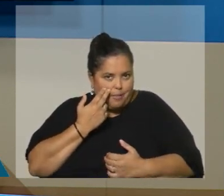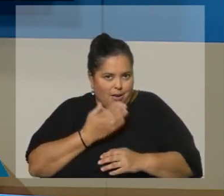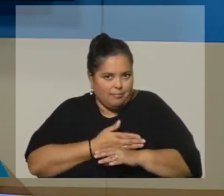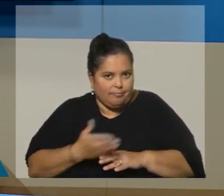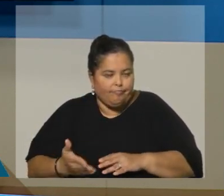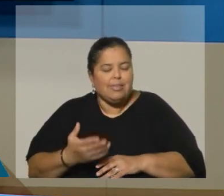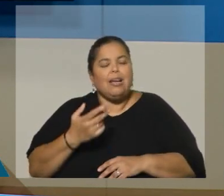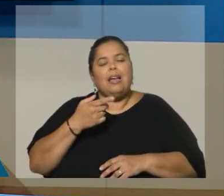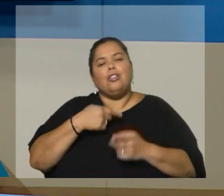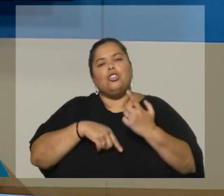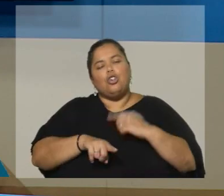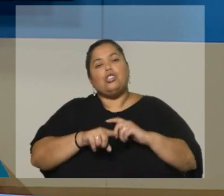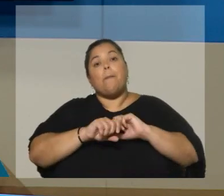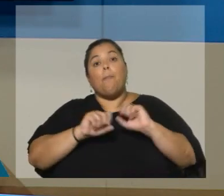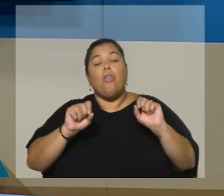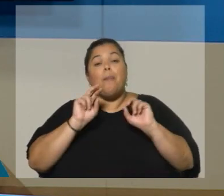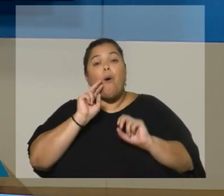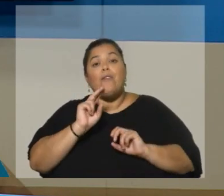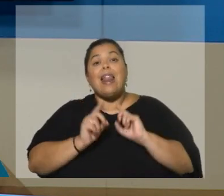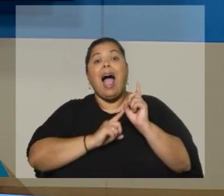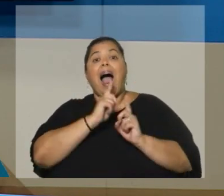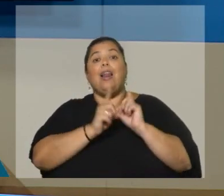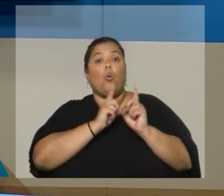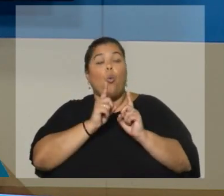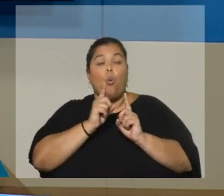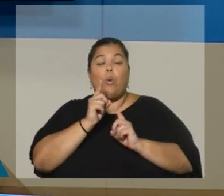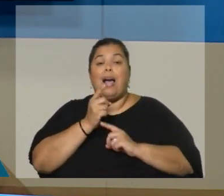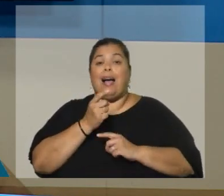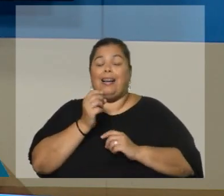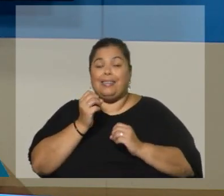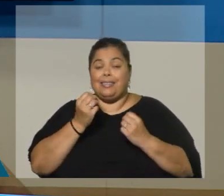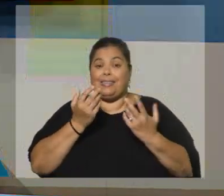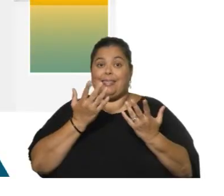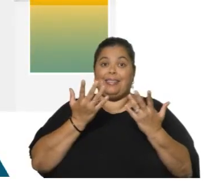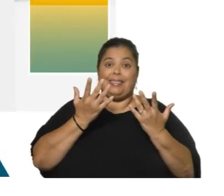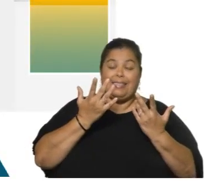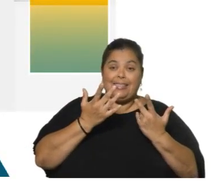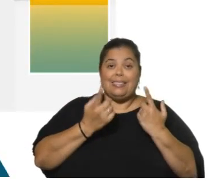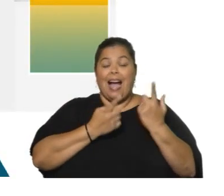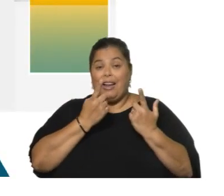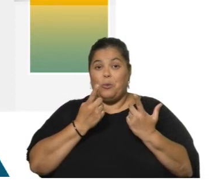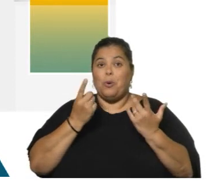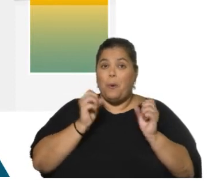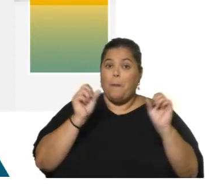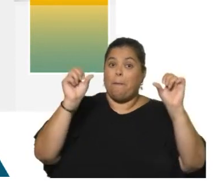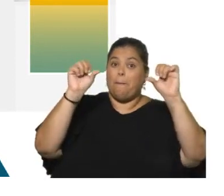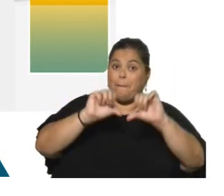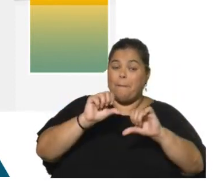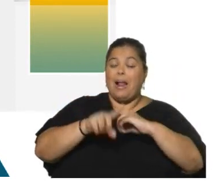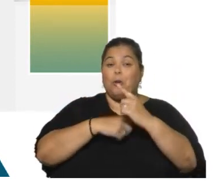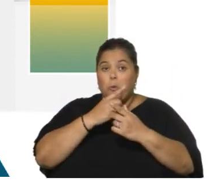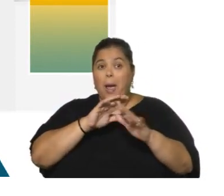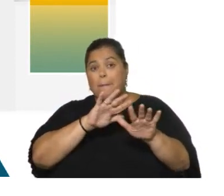y observar algunas luces. Hay algunas rojas, muchas amarillas y alguna verde. Esta última placa nos entrega eso.